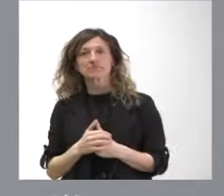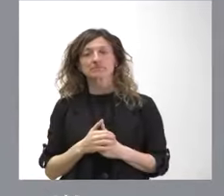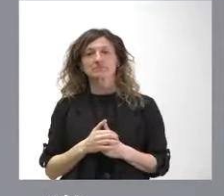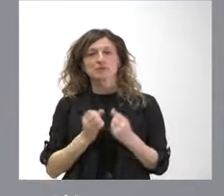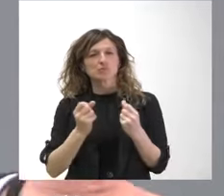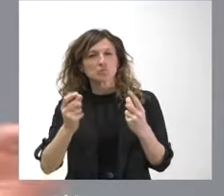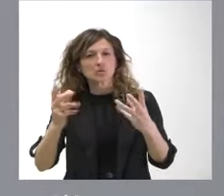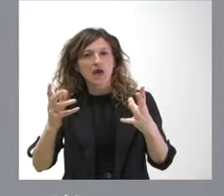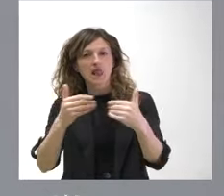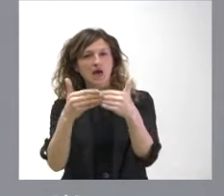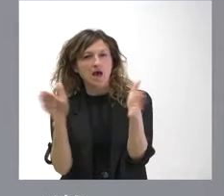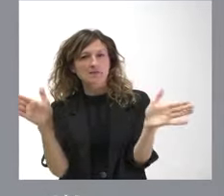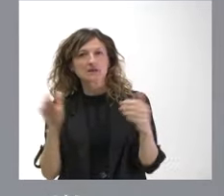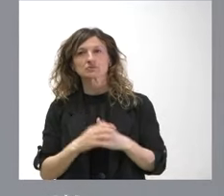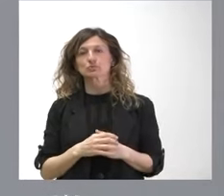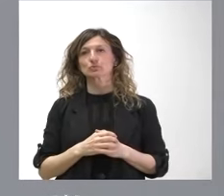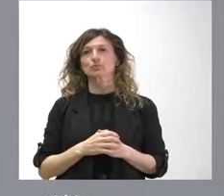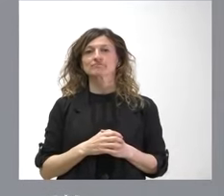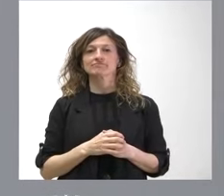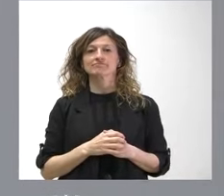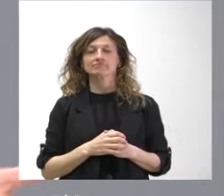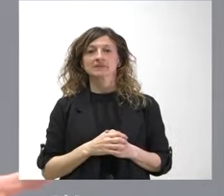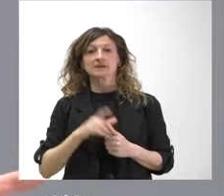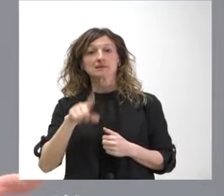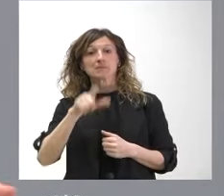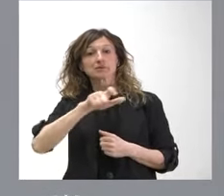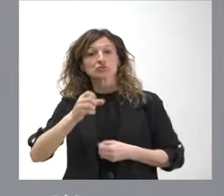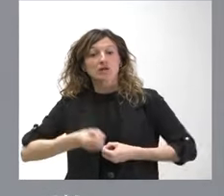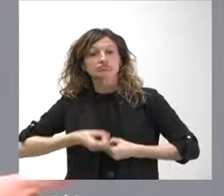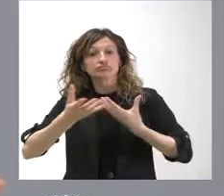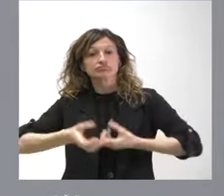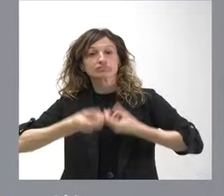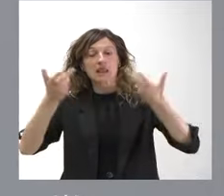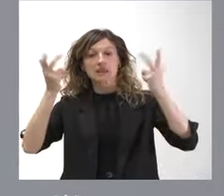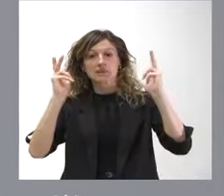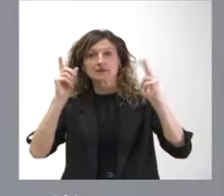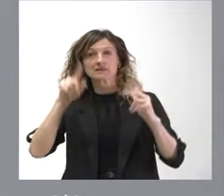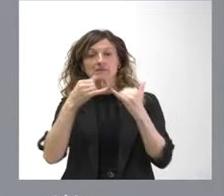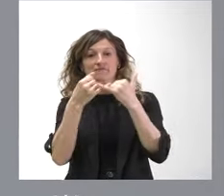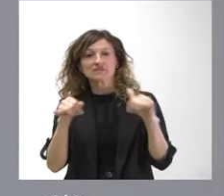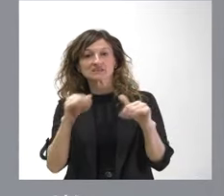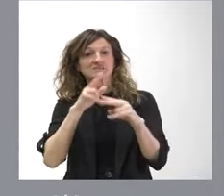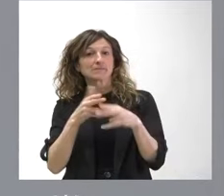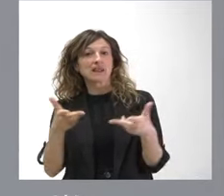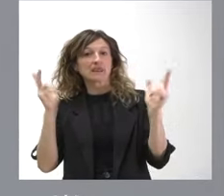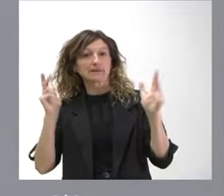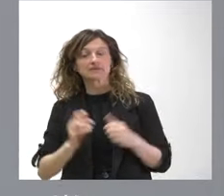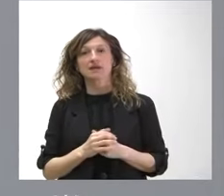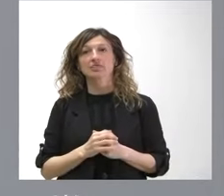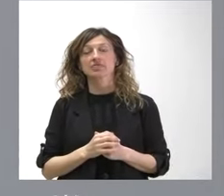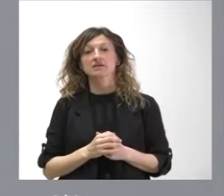plural, muy abierta donde se expresa la gente en libertad y también la fiesta es libertad y por tanto